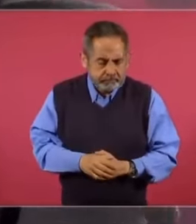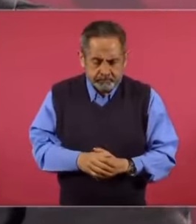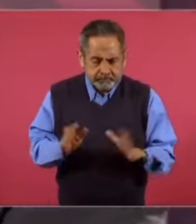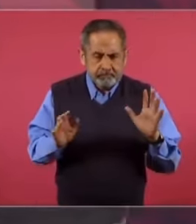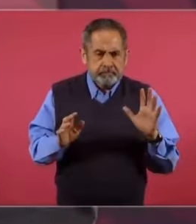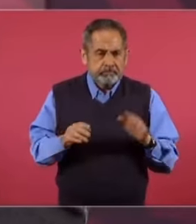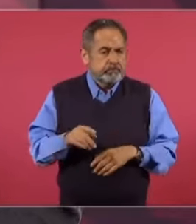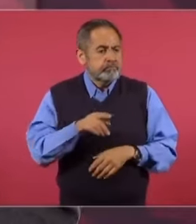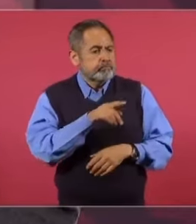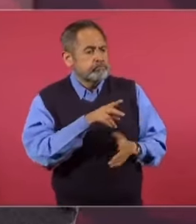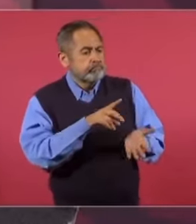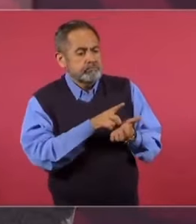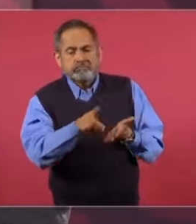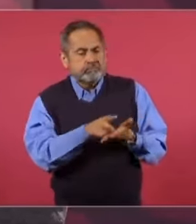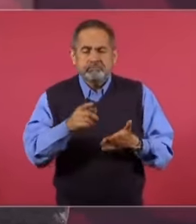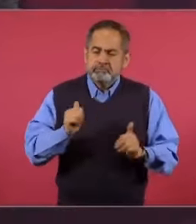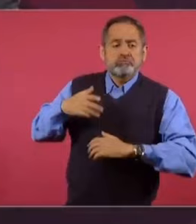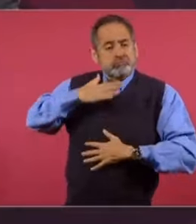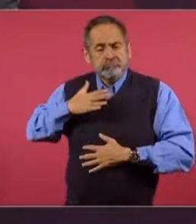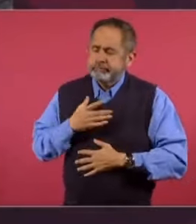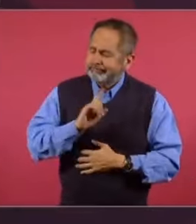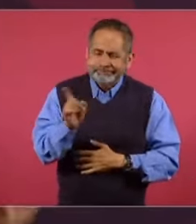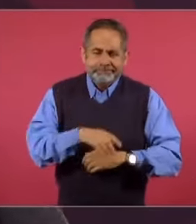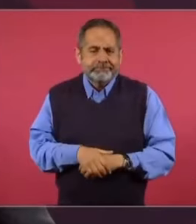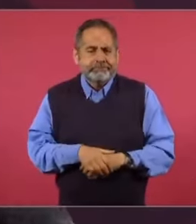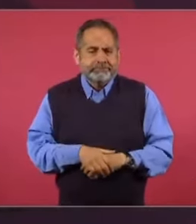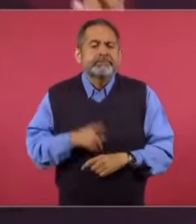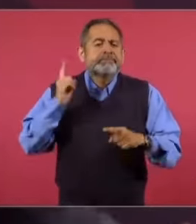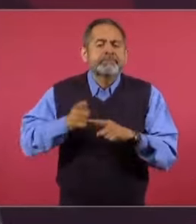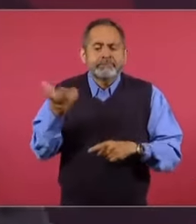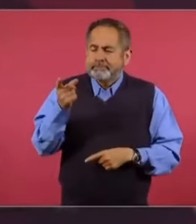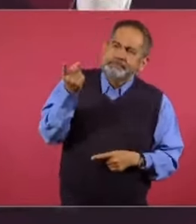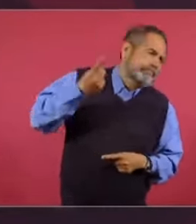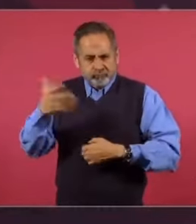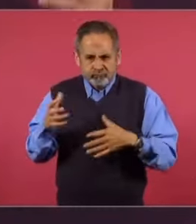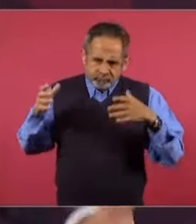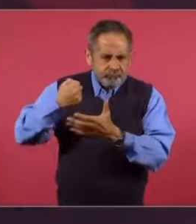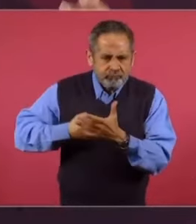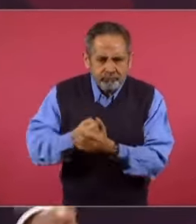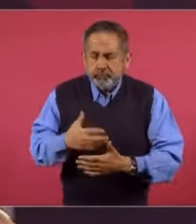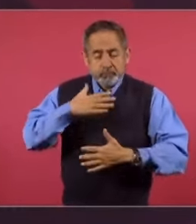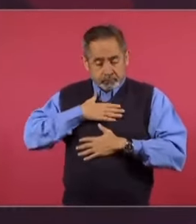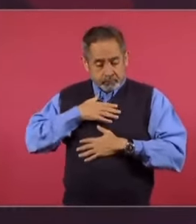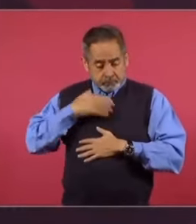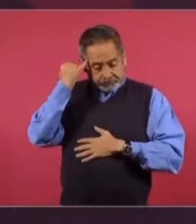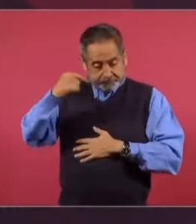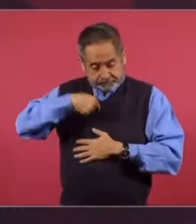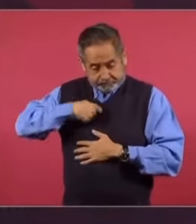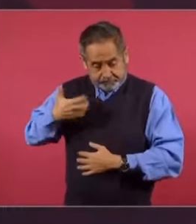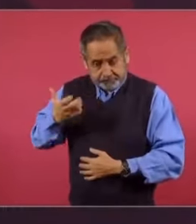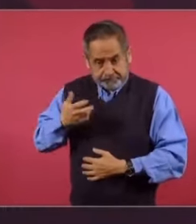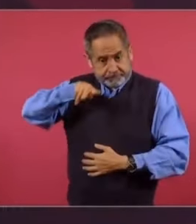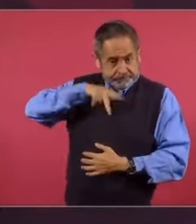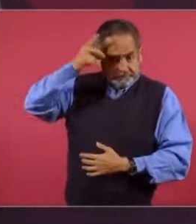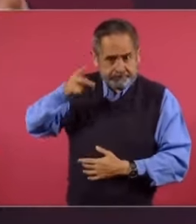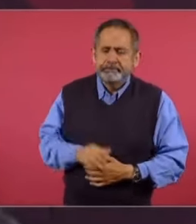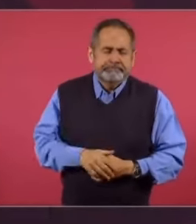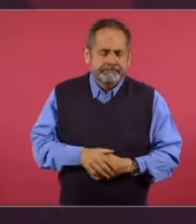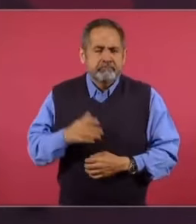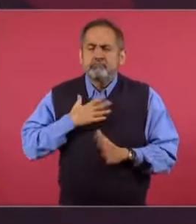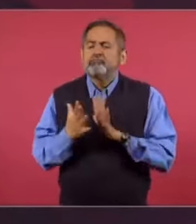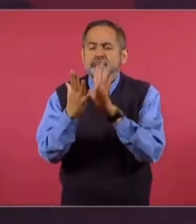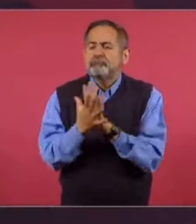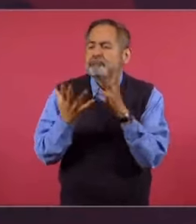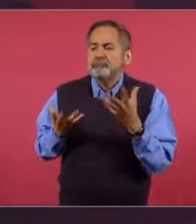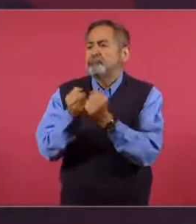a que nadie quiera apropiarse de lo que es, de todos. No me pertenece lo que yo contribuí